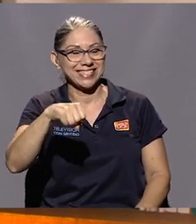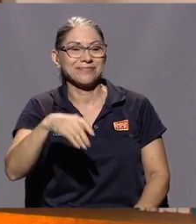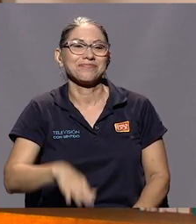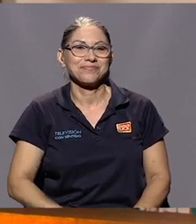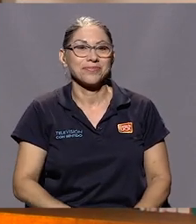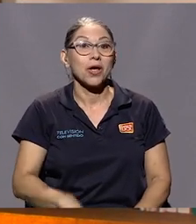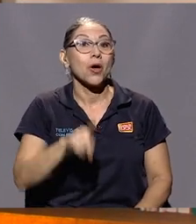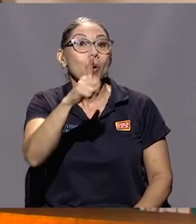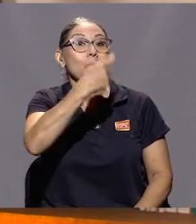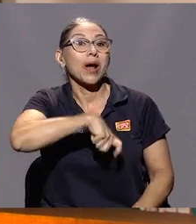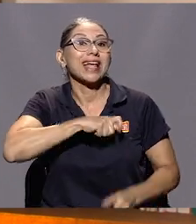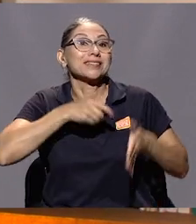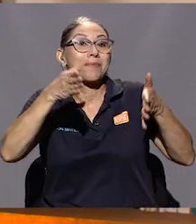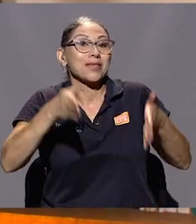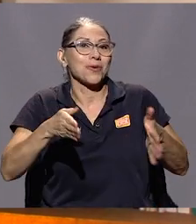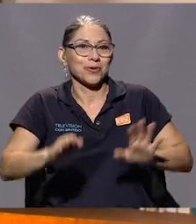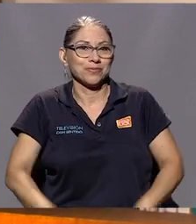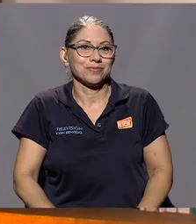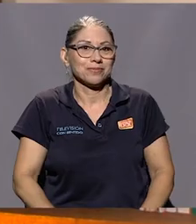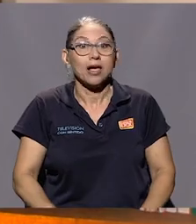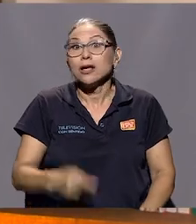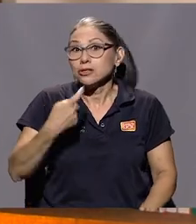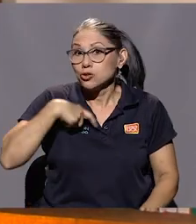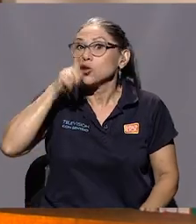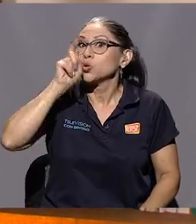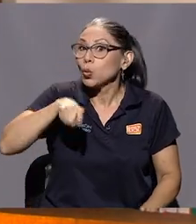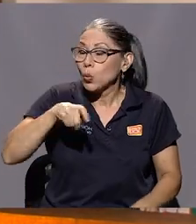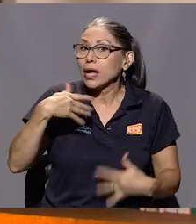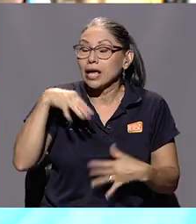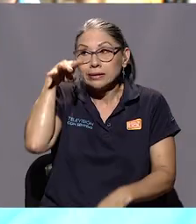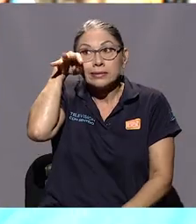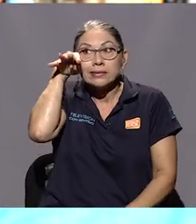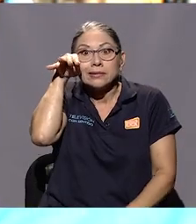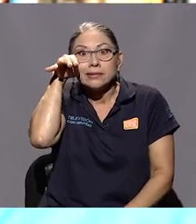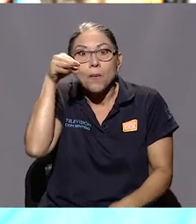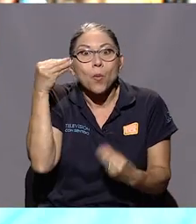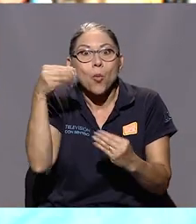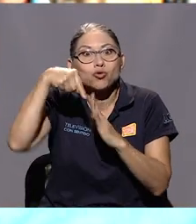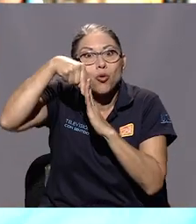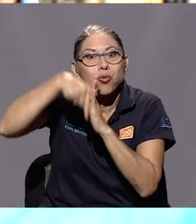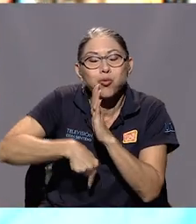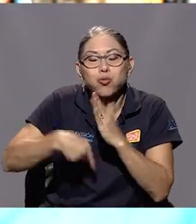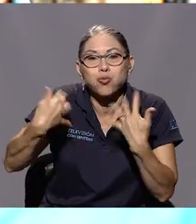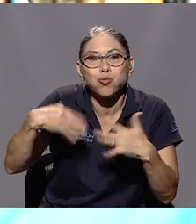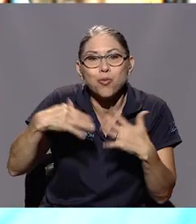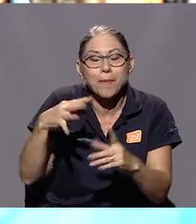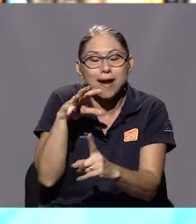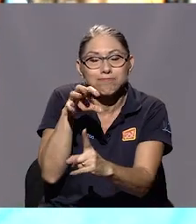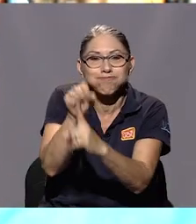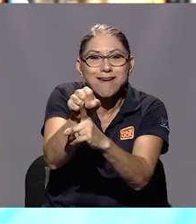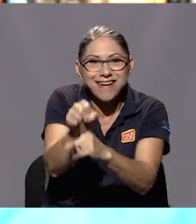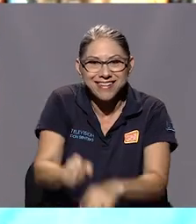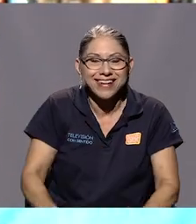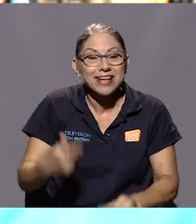Vino un español, me tuve que emplear a fondo yo para conquistarlo, no creas que... Mucho cortejo, doña Patricia. Pero